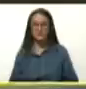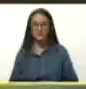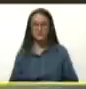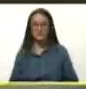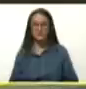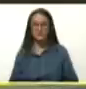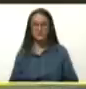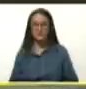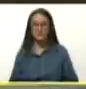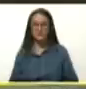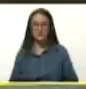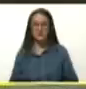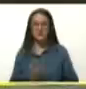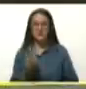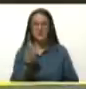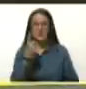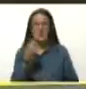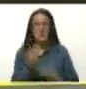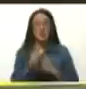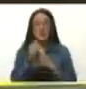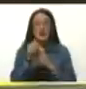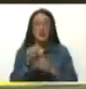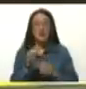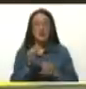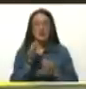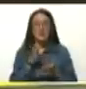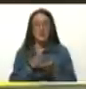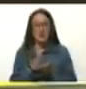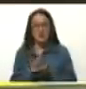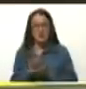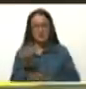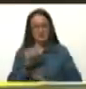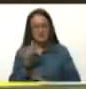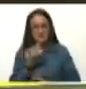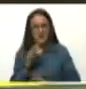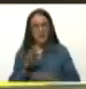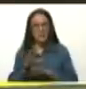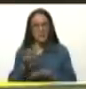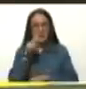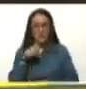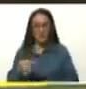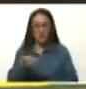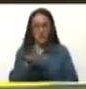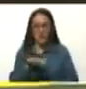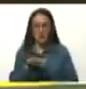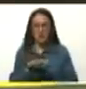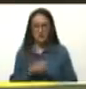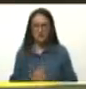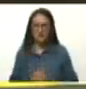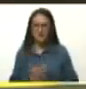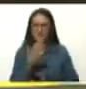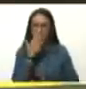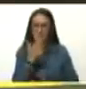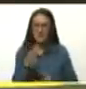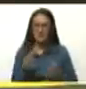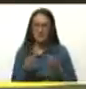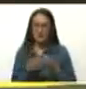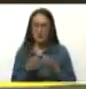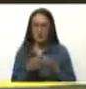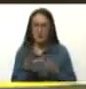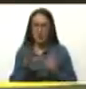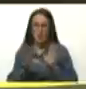Y faltó un liderazgo firme, claro, creíble, con apoyo popular, que se pusiera al frente del texto constitucional.